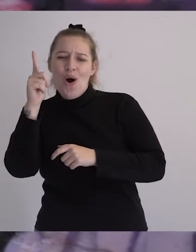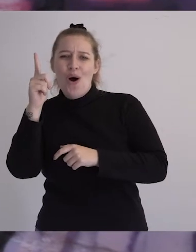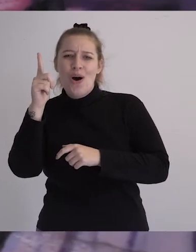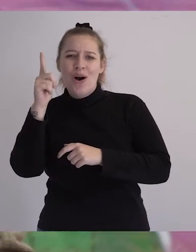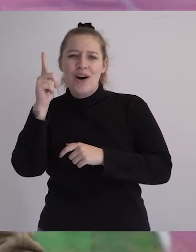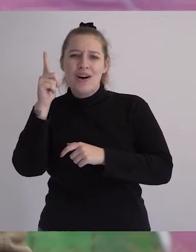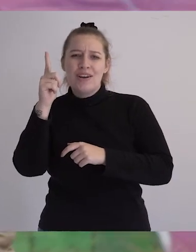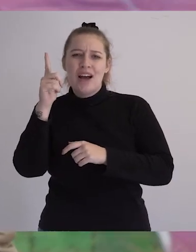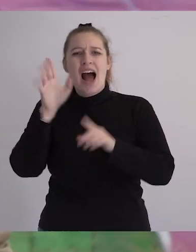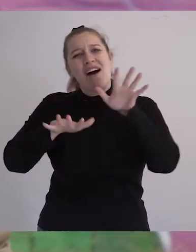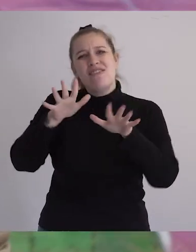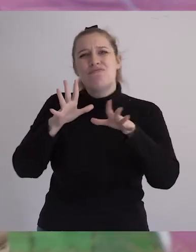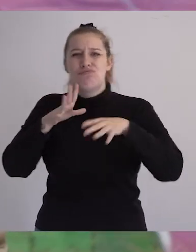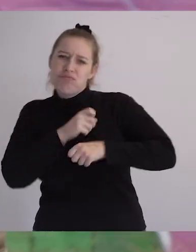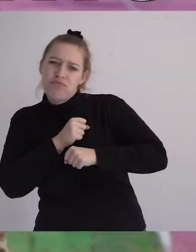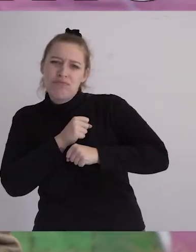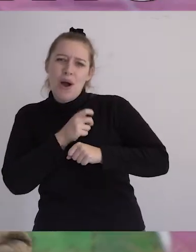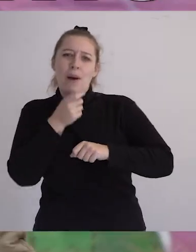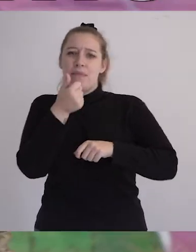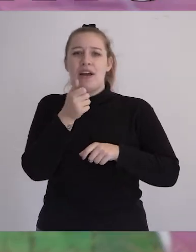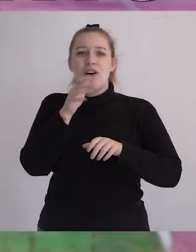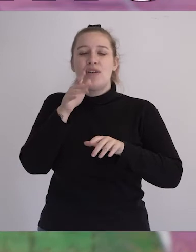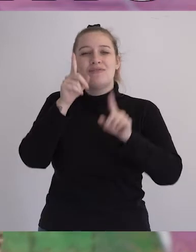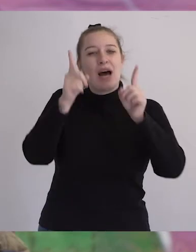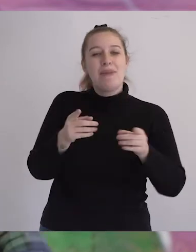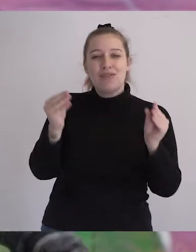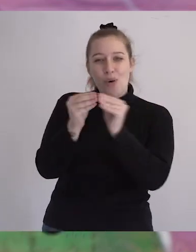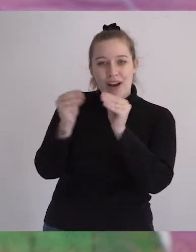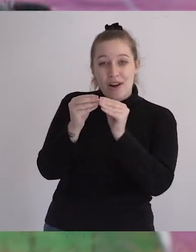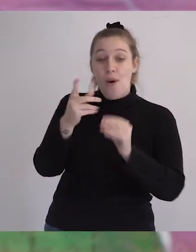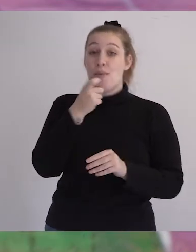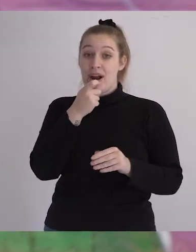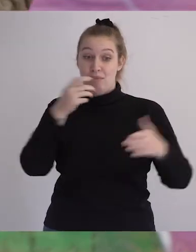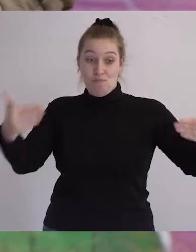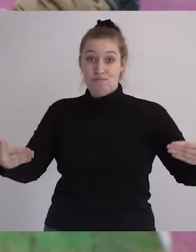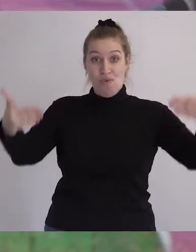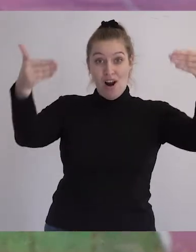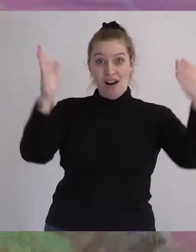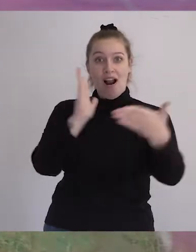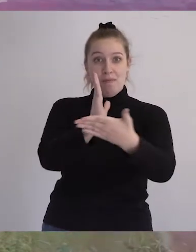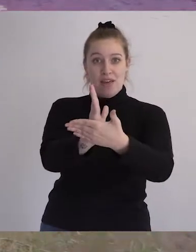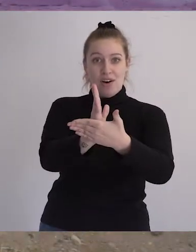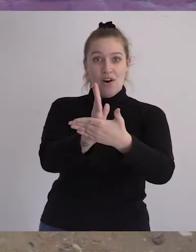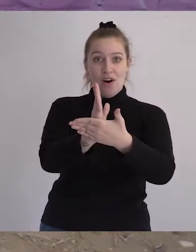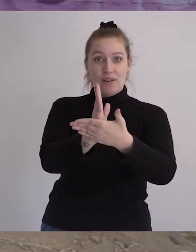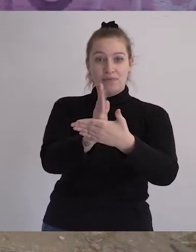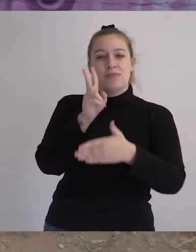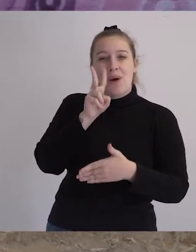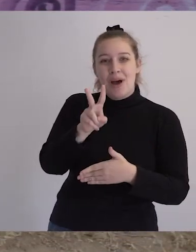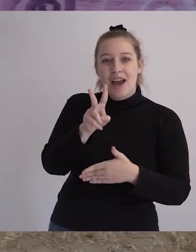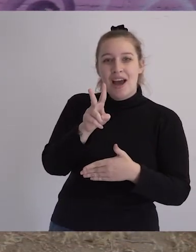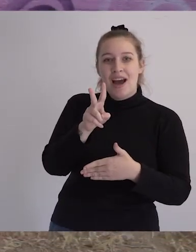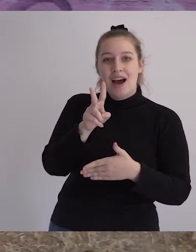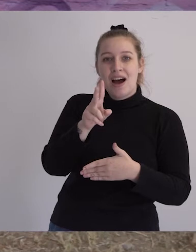frustraciones, pero a la vez compañerismo. Como por ejemplo en la parte del medio que se ve